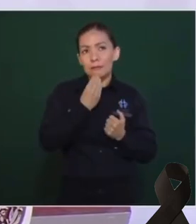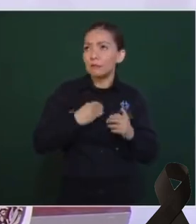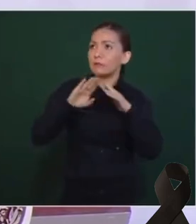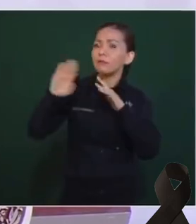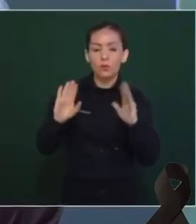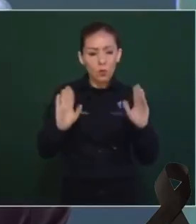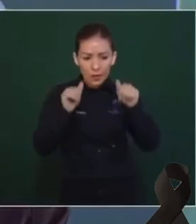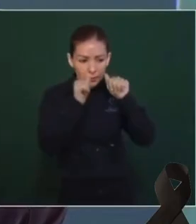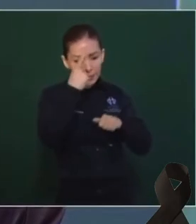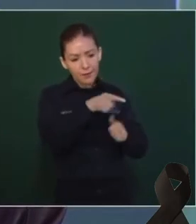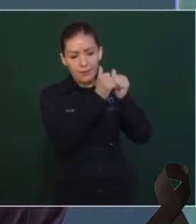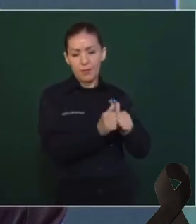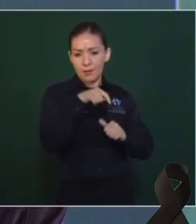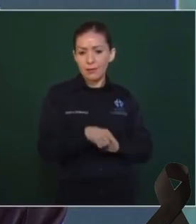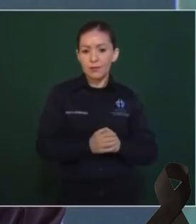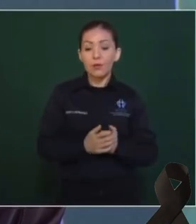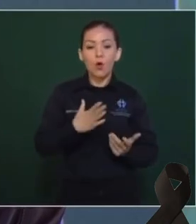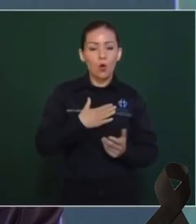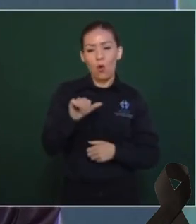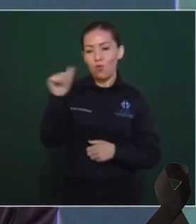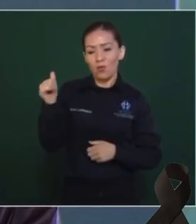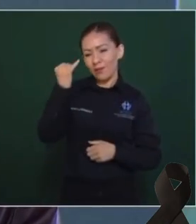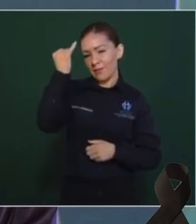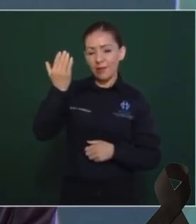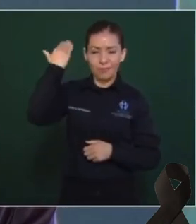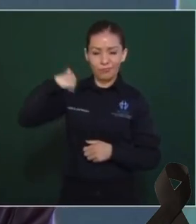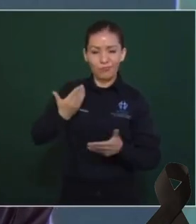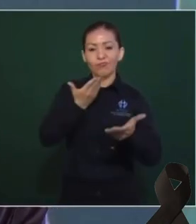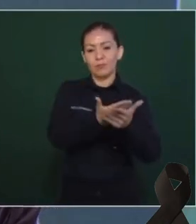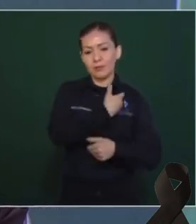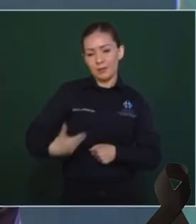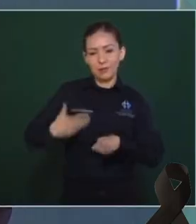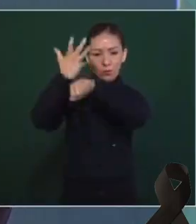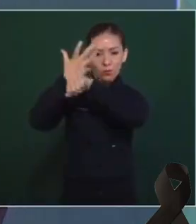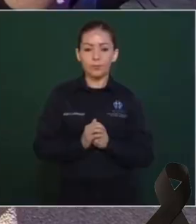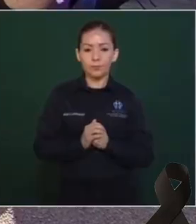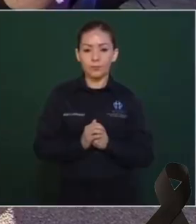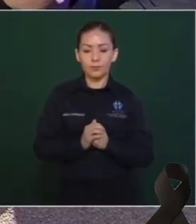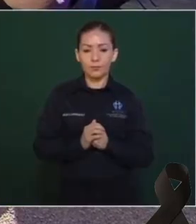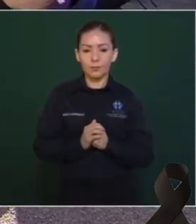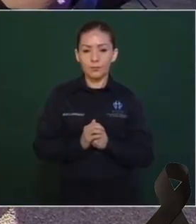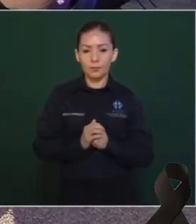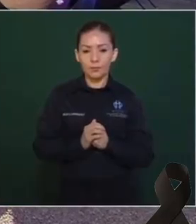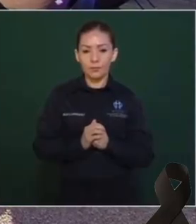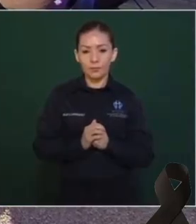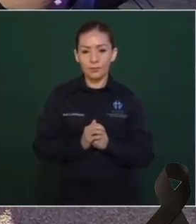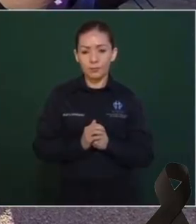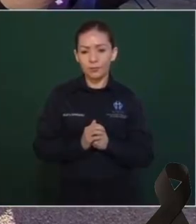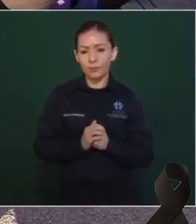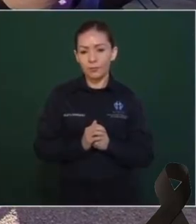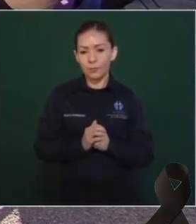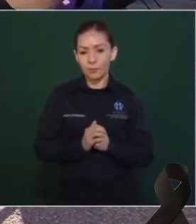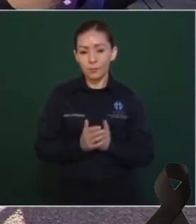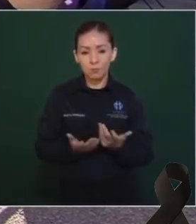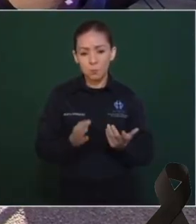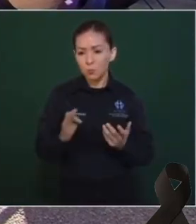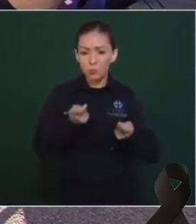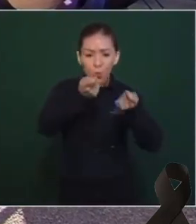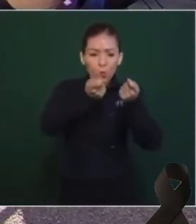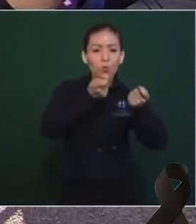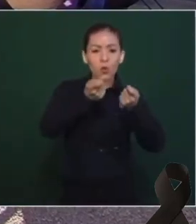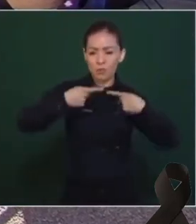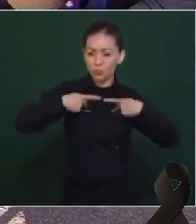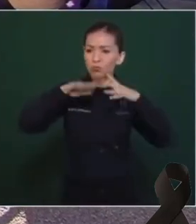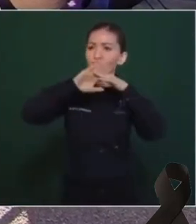Lo otro que también se los plantee, tanto al presidente Biden como al primer ministro Trudeau, regular, ordenar el flujo migratorio.